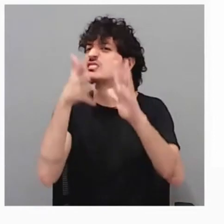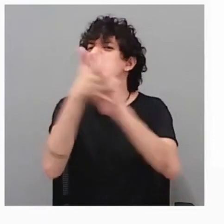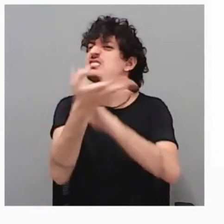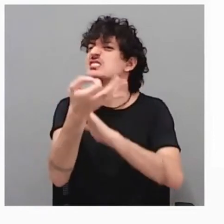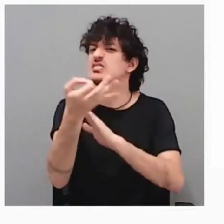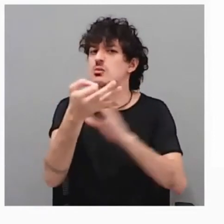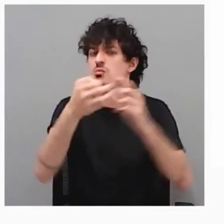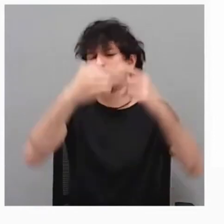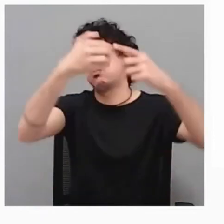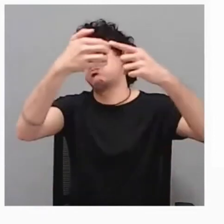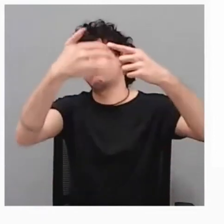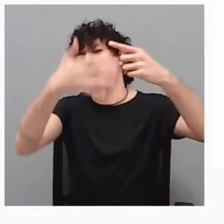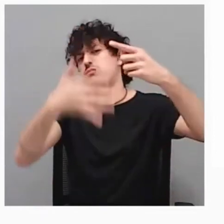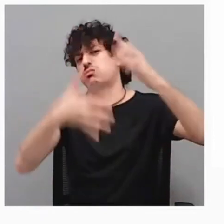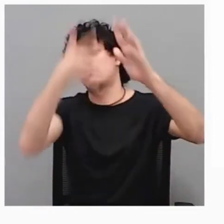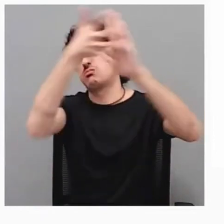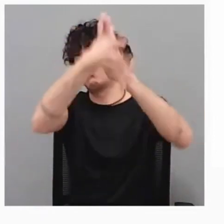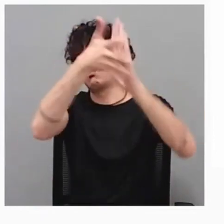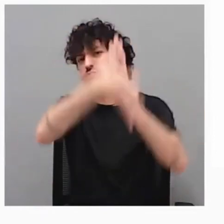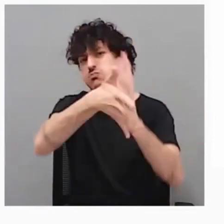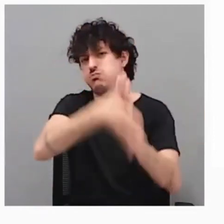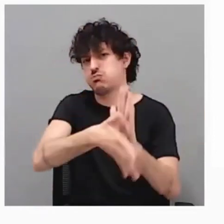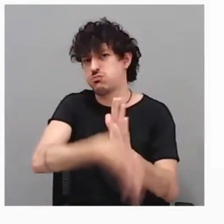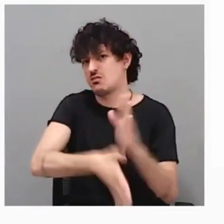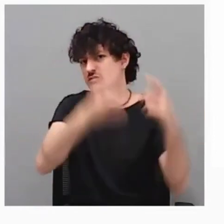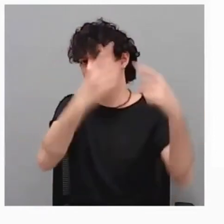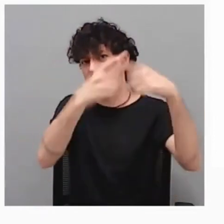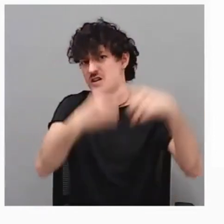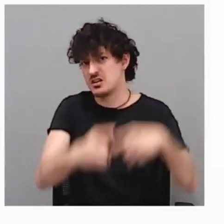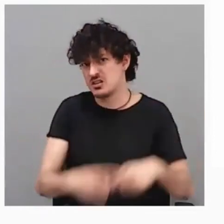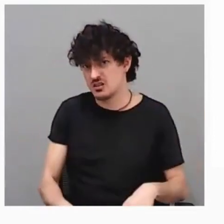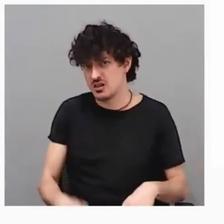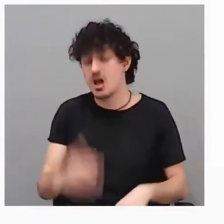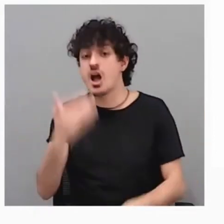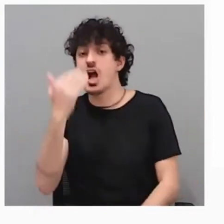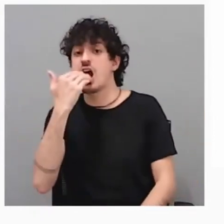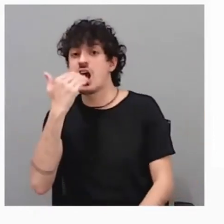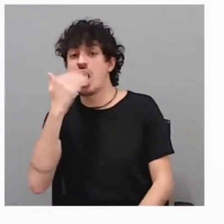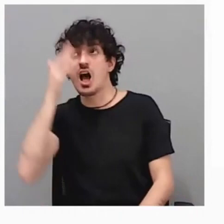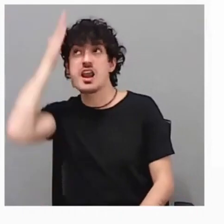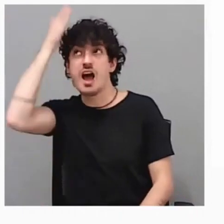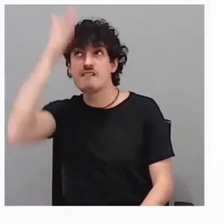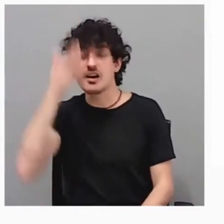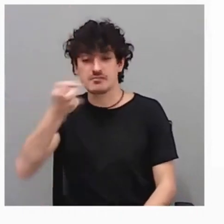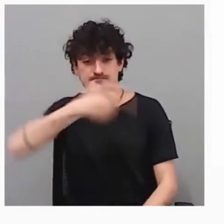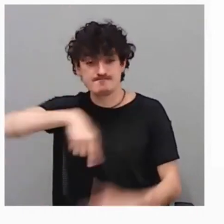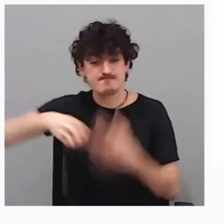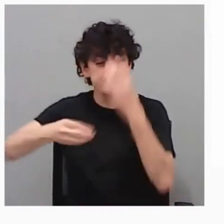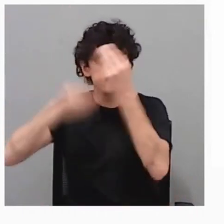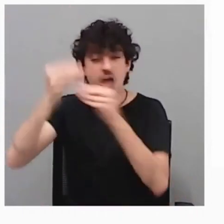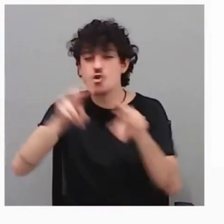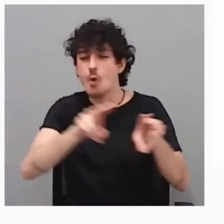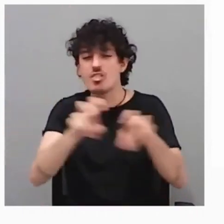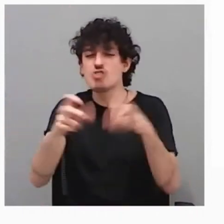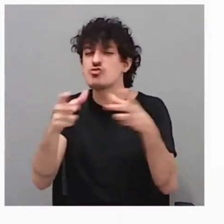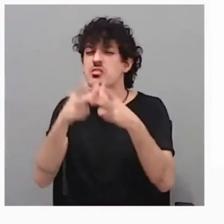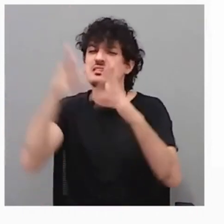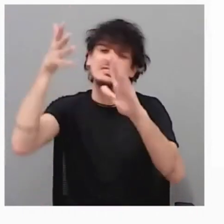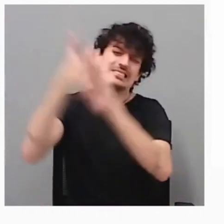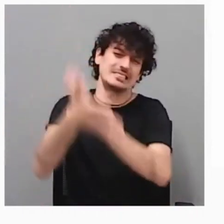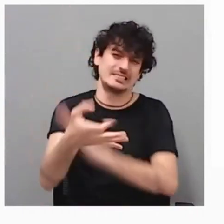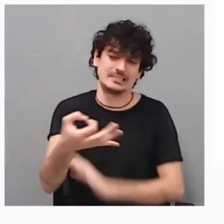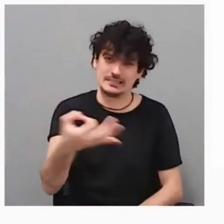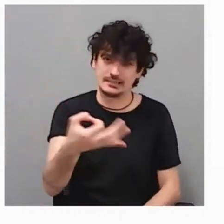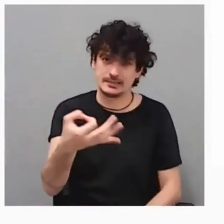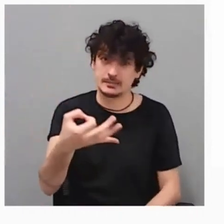importante que desde la Fundación Caja Navarra definiéramos qué es para nosotros la innovación social. Nosotros la